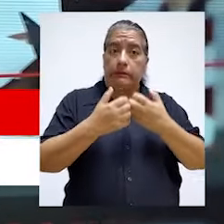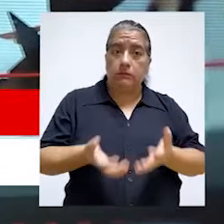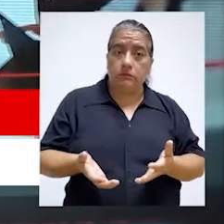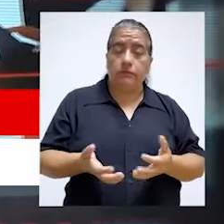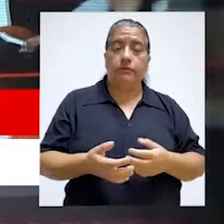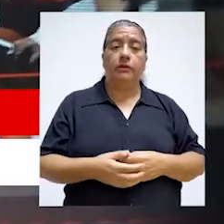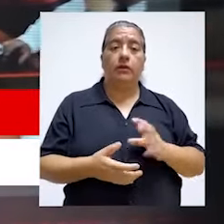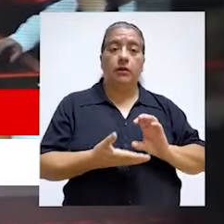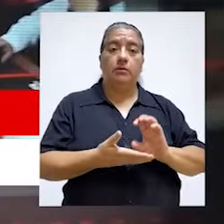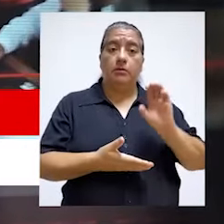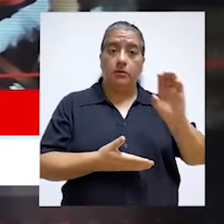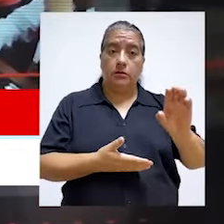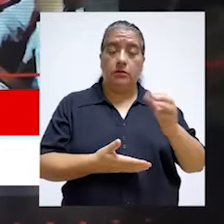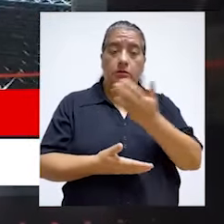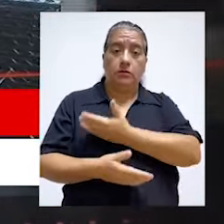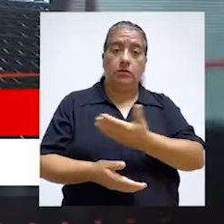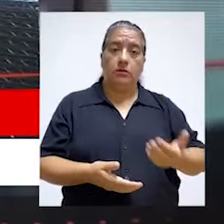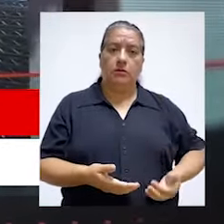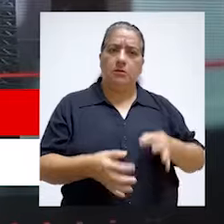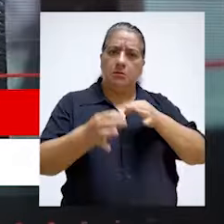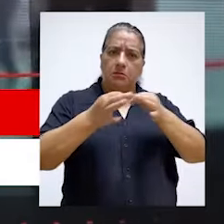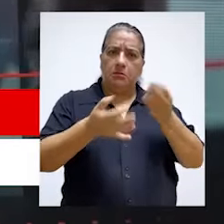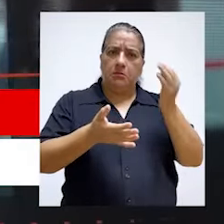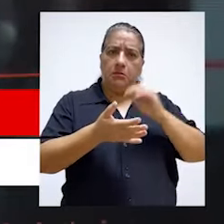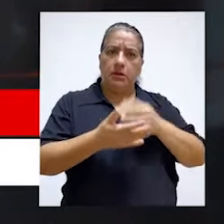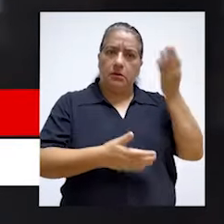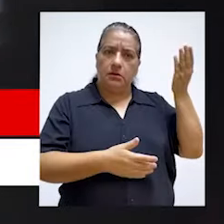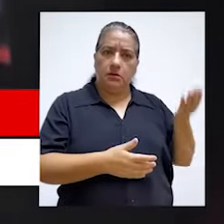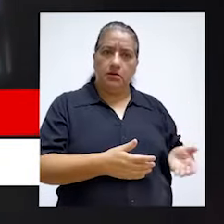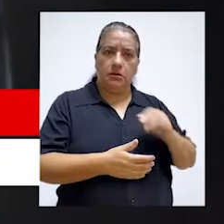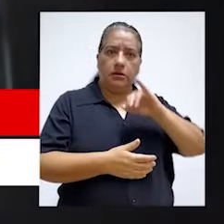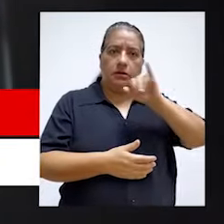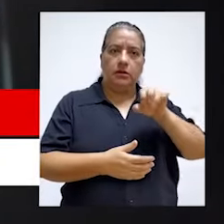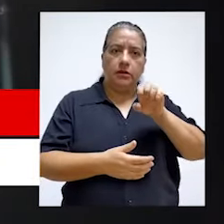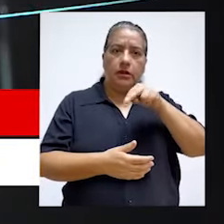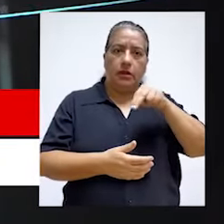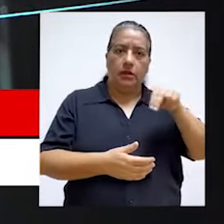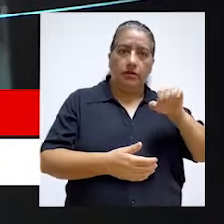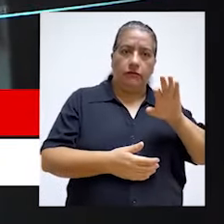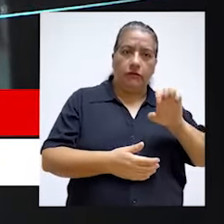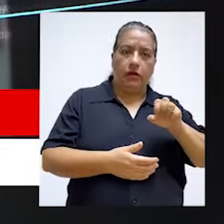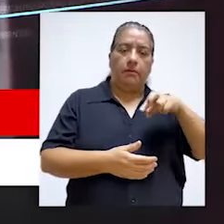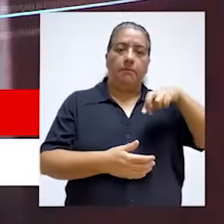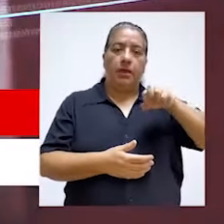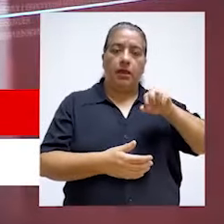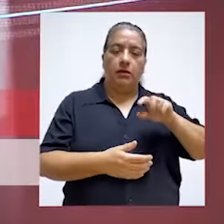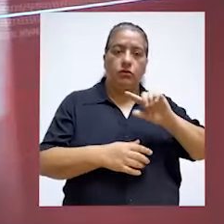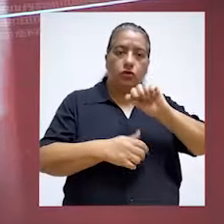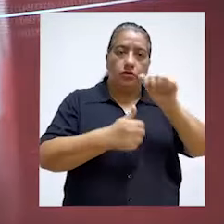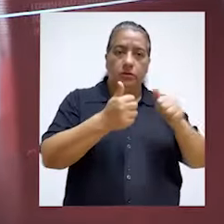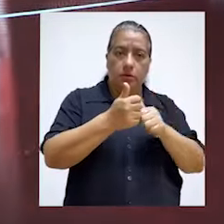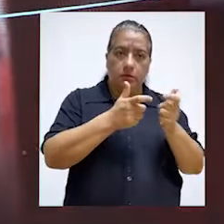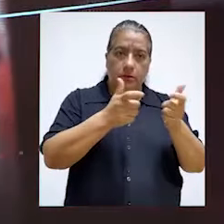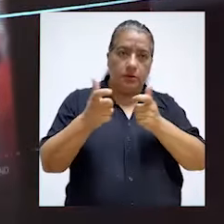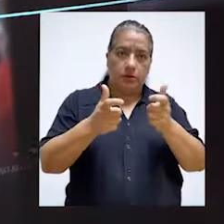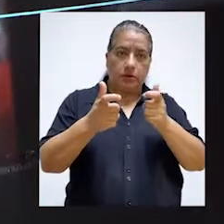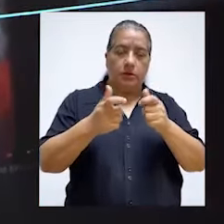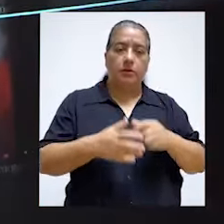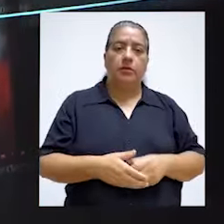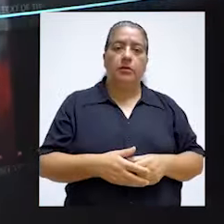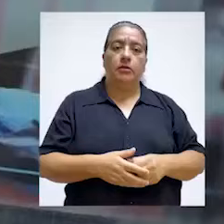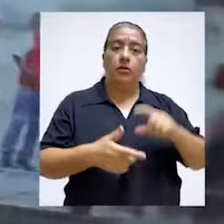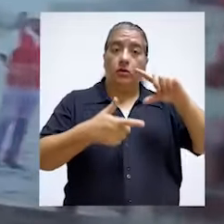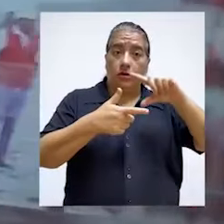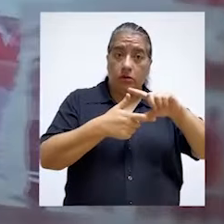comentarnos más se encuentra con nosotros Jennifer Pérez, subgerente del Observatorio Anticorrupción de la Contraloría. ¿Cómo estás Jennifer? Bienvenida a